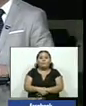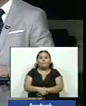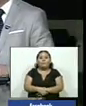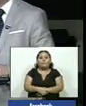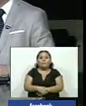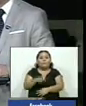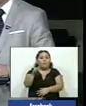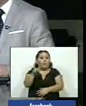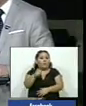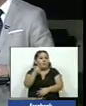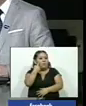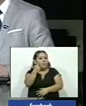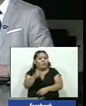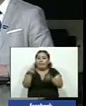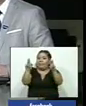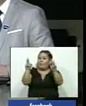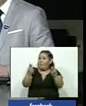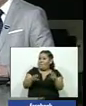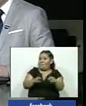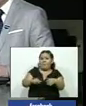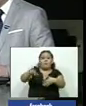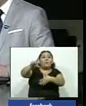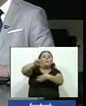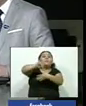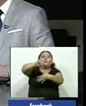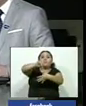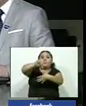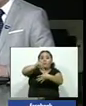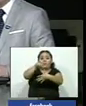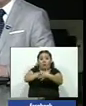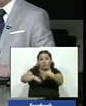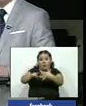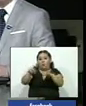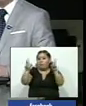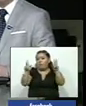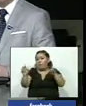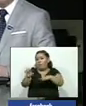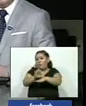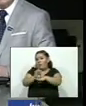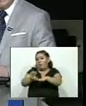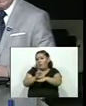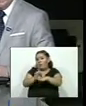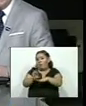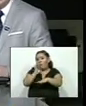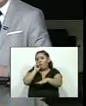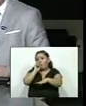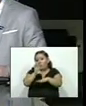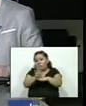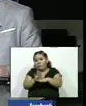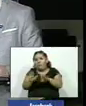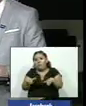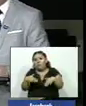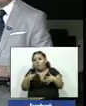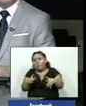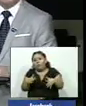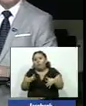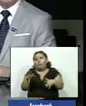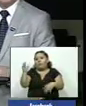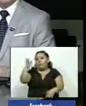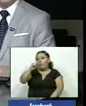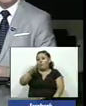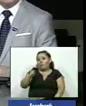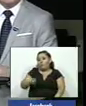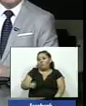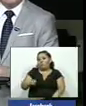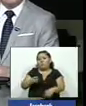Nos vamos a quedar en Sudamérica para contarles que en Ecuador una política presa y acusada de rebelión por las manifestaciones de octubre